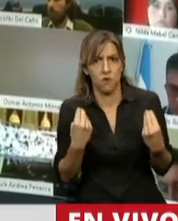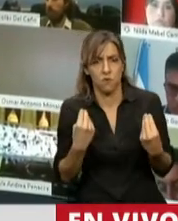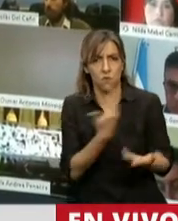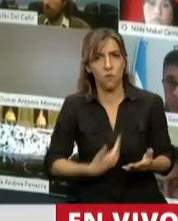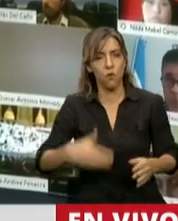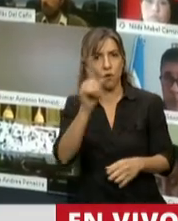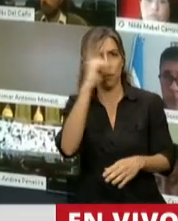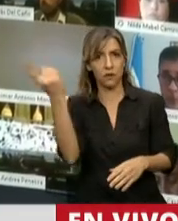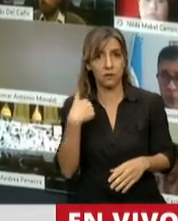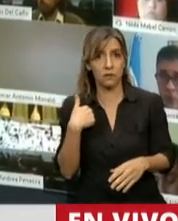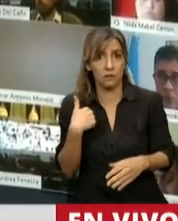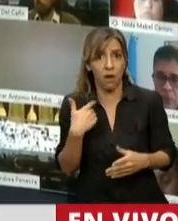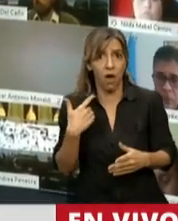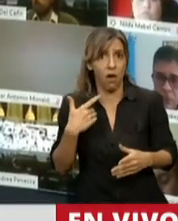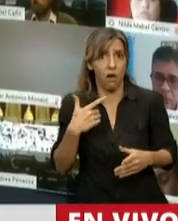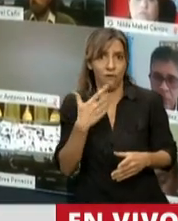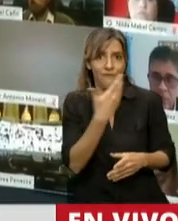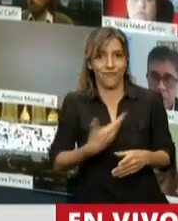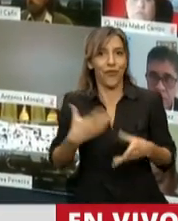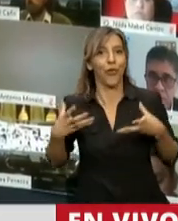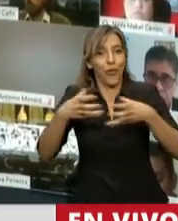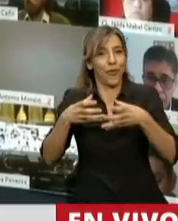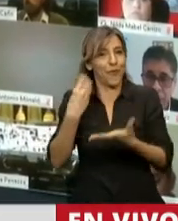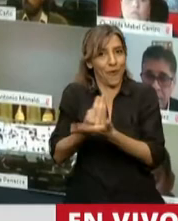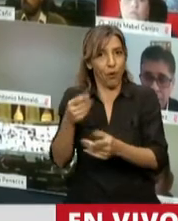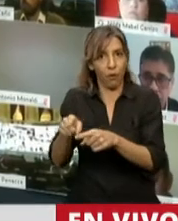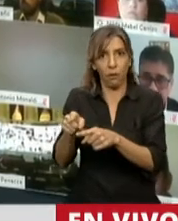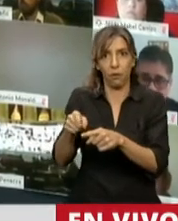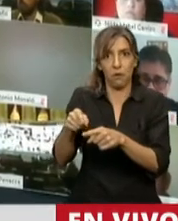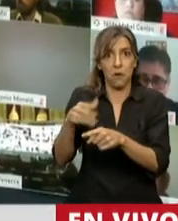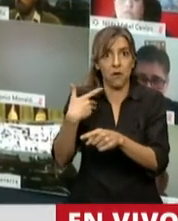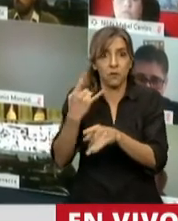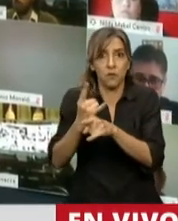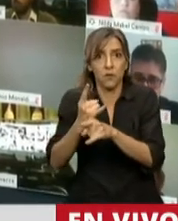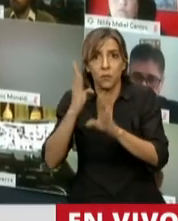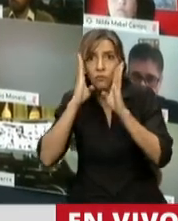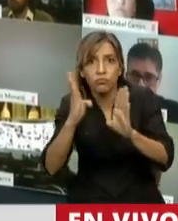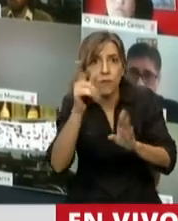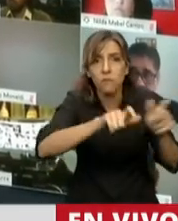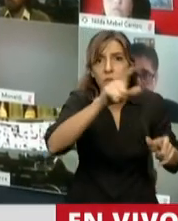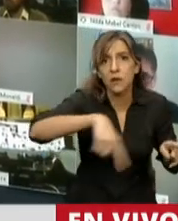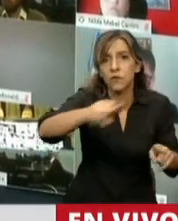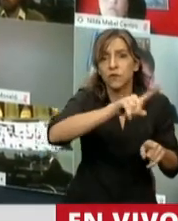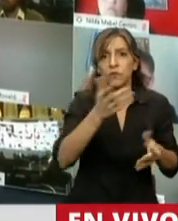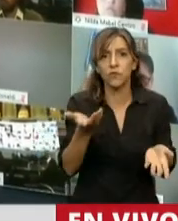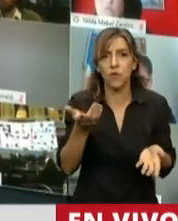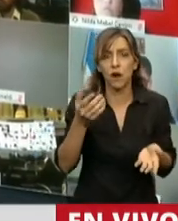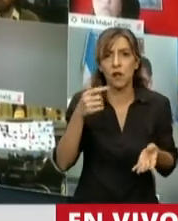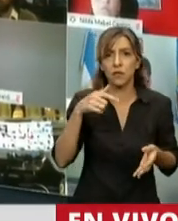concepción humanista cuando hablamos de cómo se administran los fondos de la Nación. Y es la primera vez que yo vengo